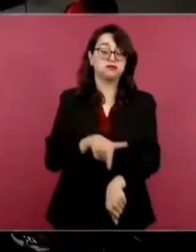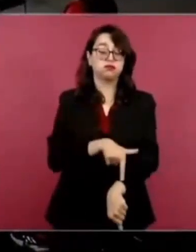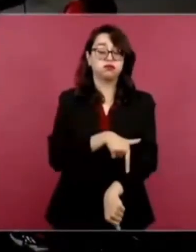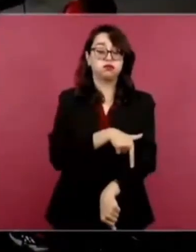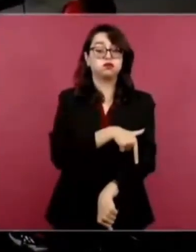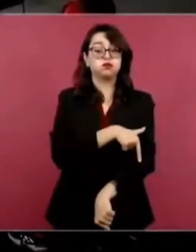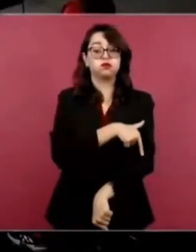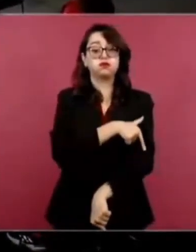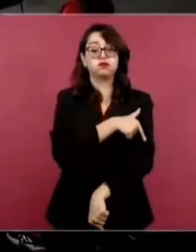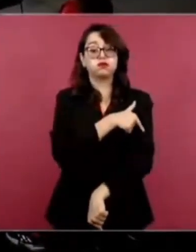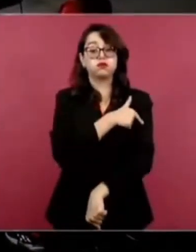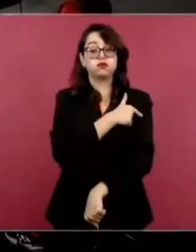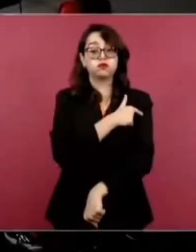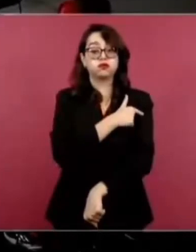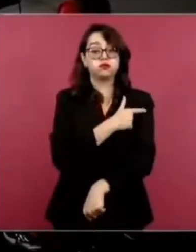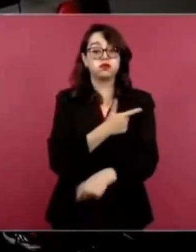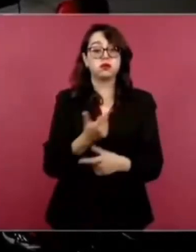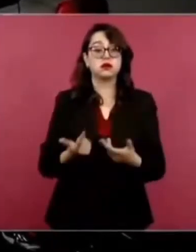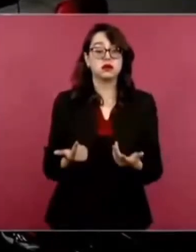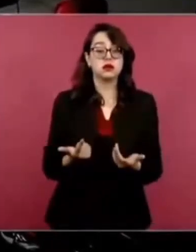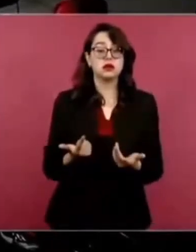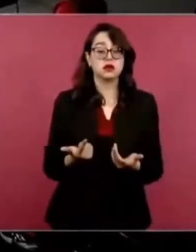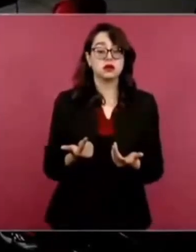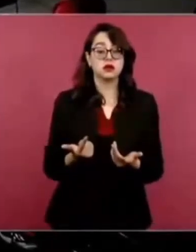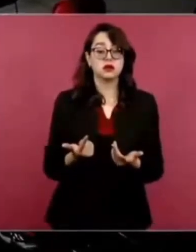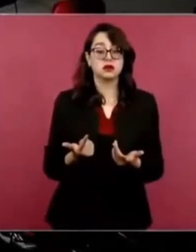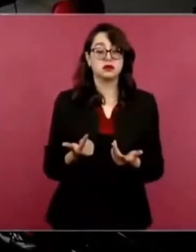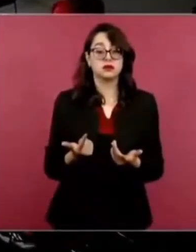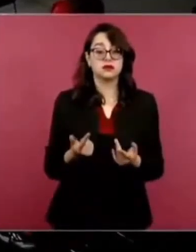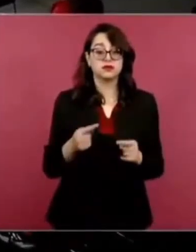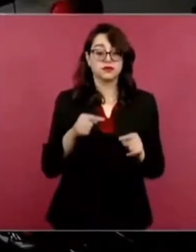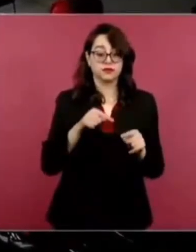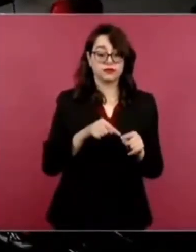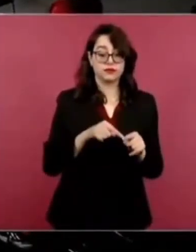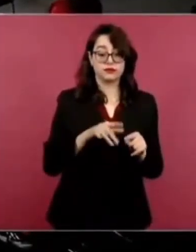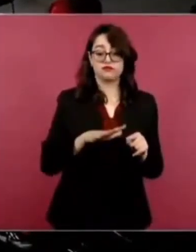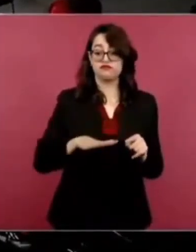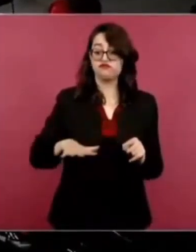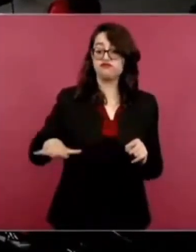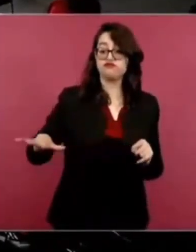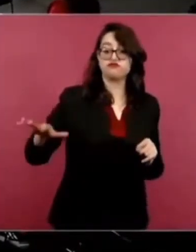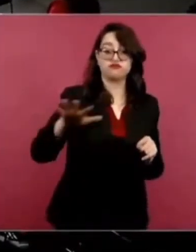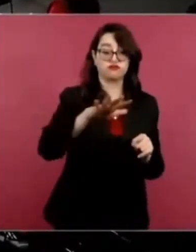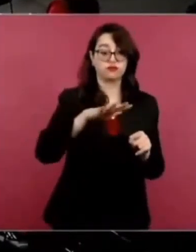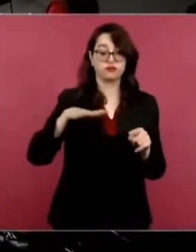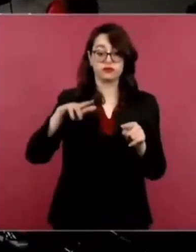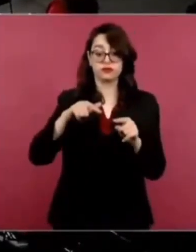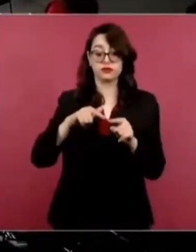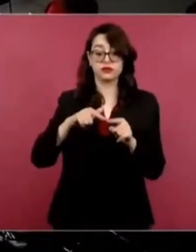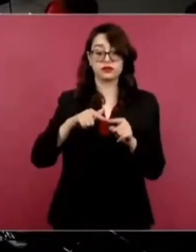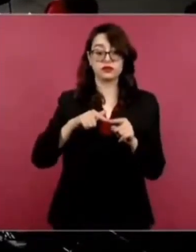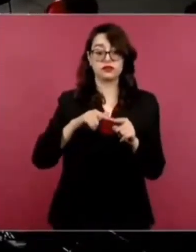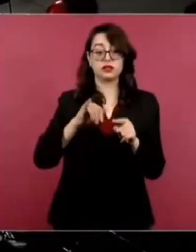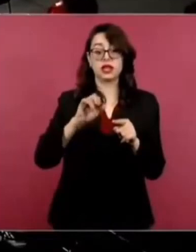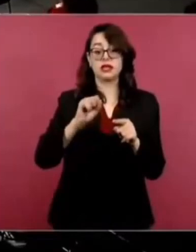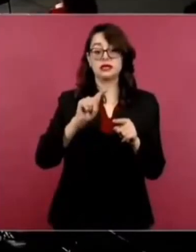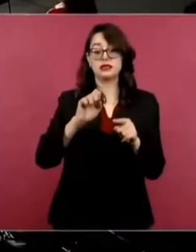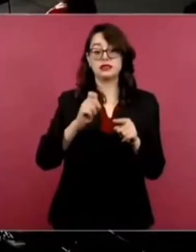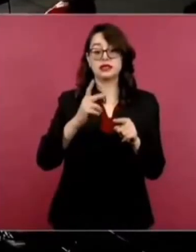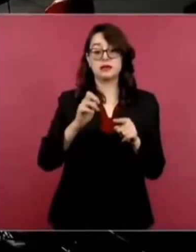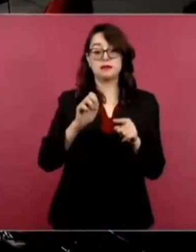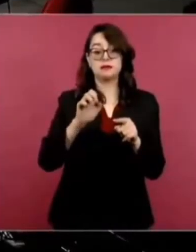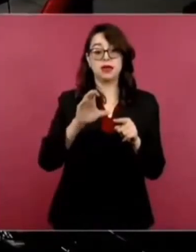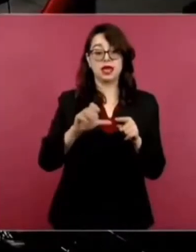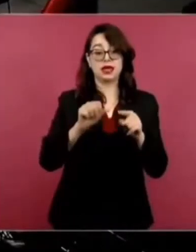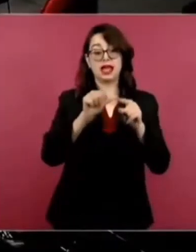del Istmo, que es de Istepec hasta la frontera con